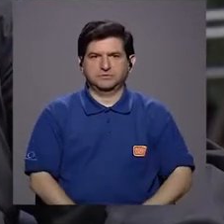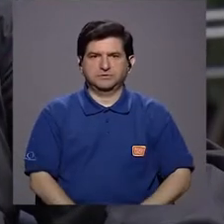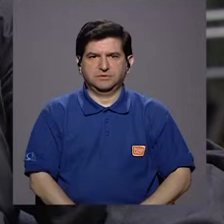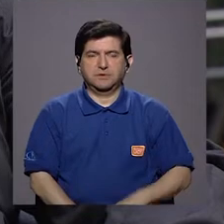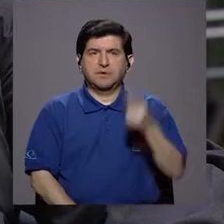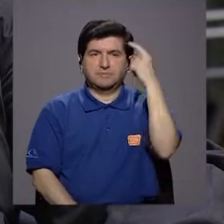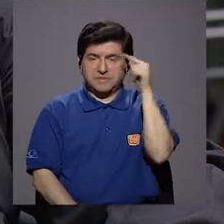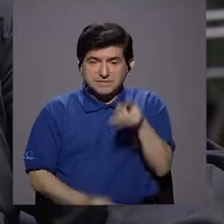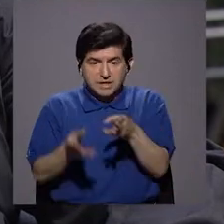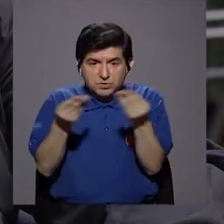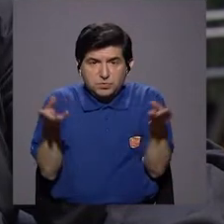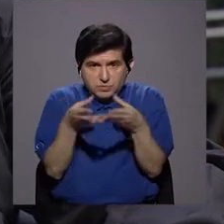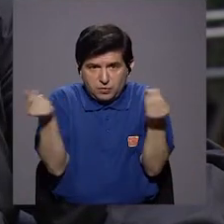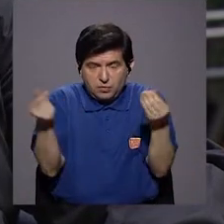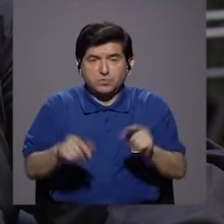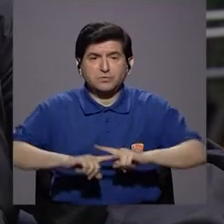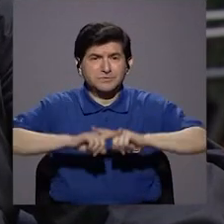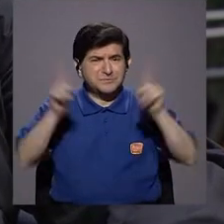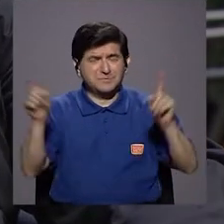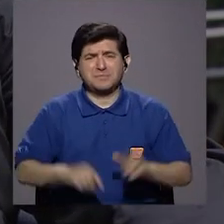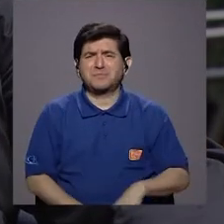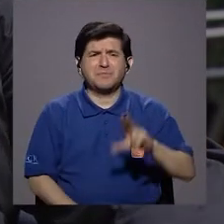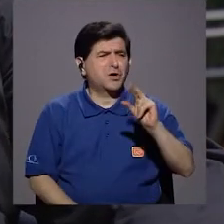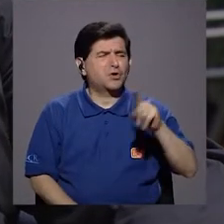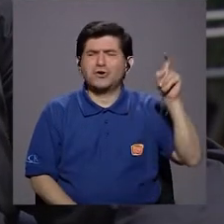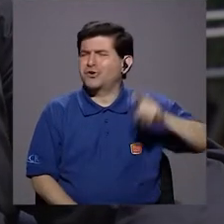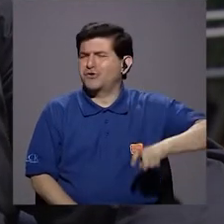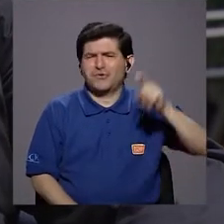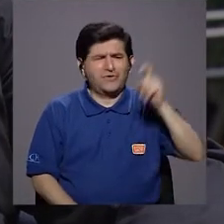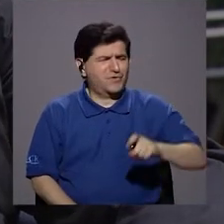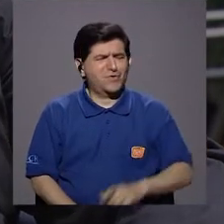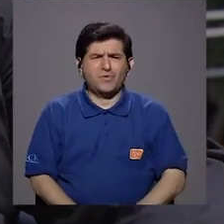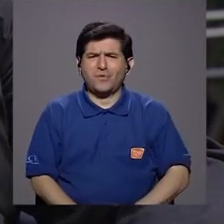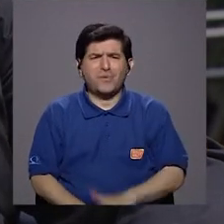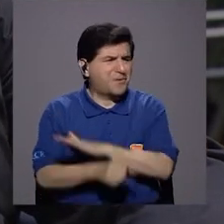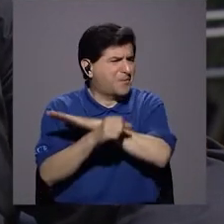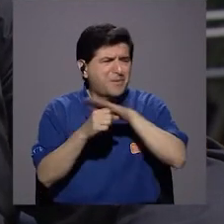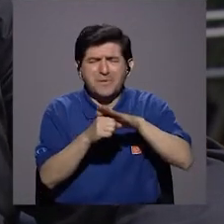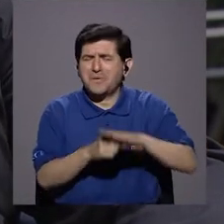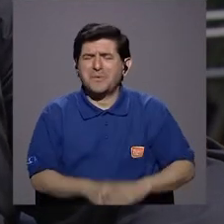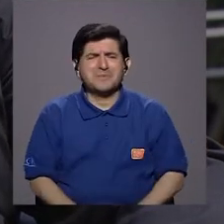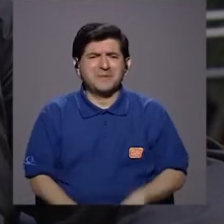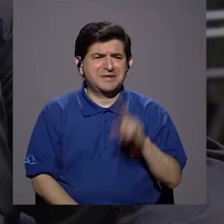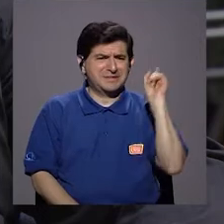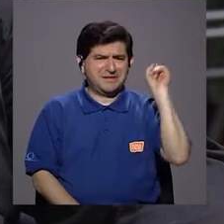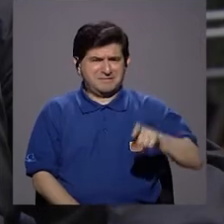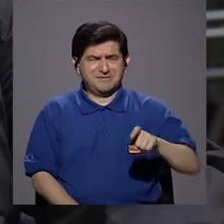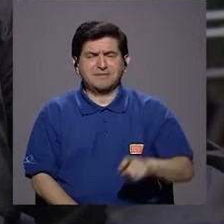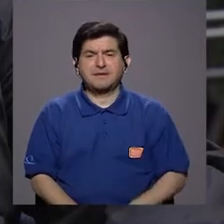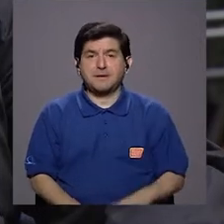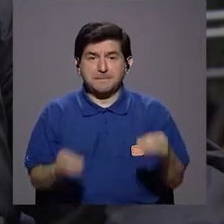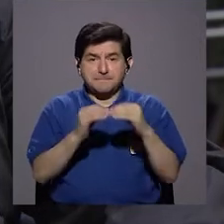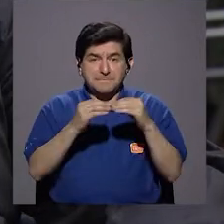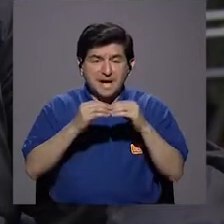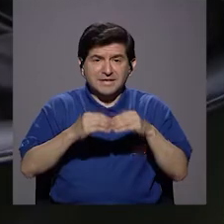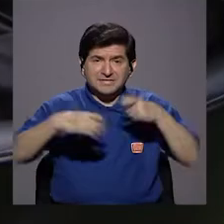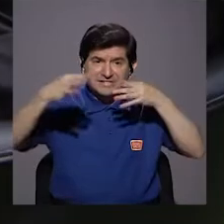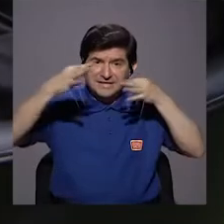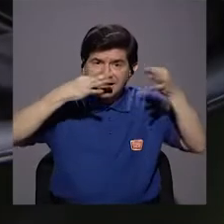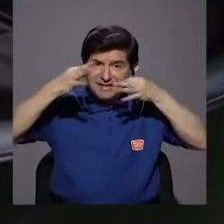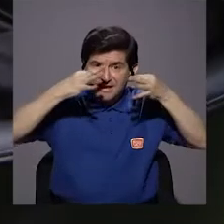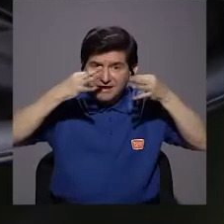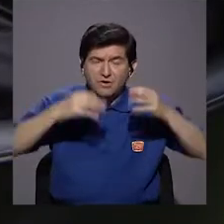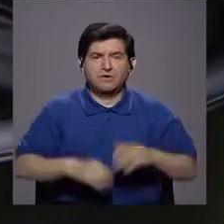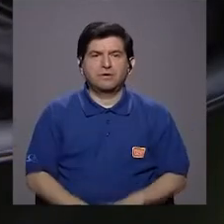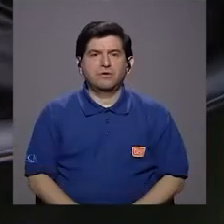de esos productos, pero no son una necesidad ni son absolutamente mandatorios. ¿Quizás es más necesidad el hilo dental?